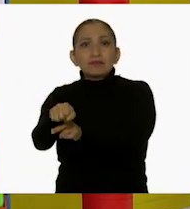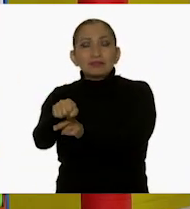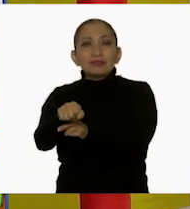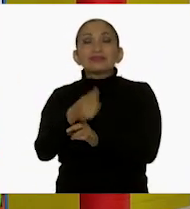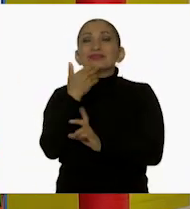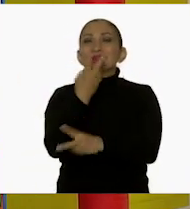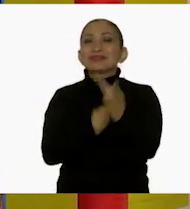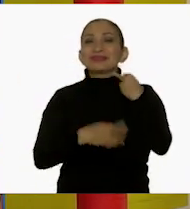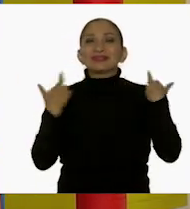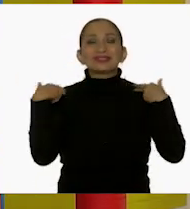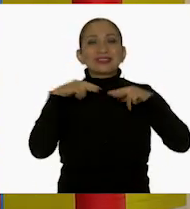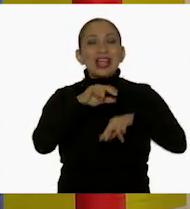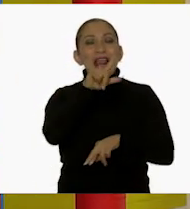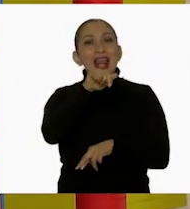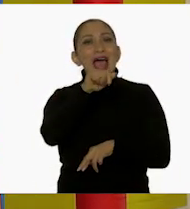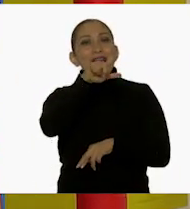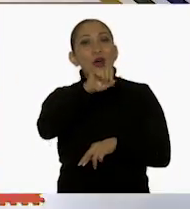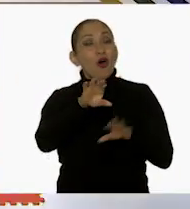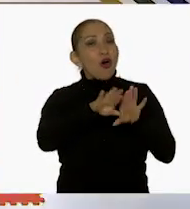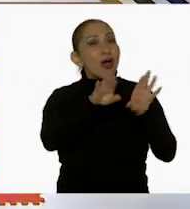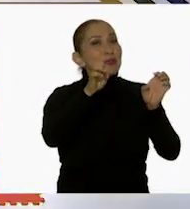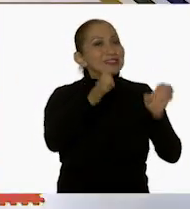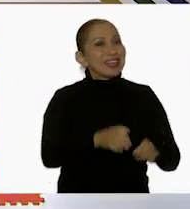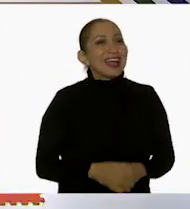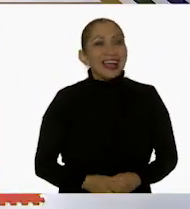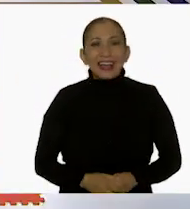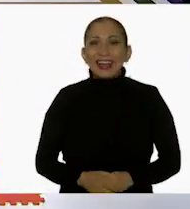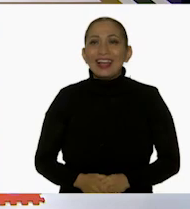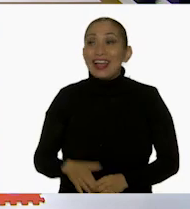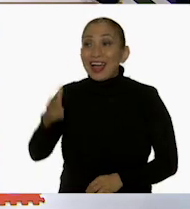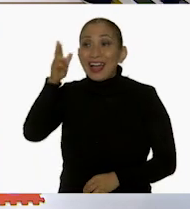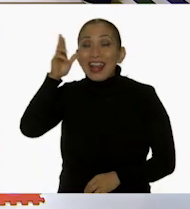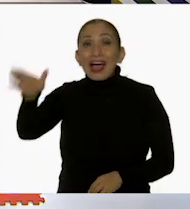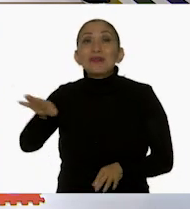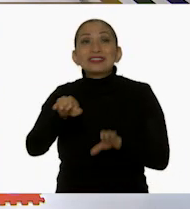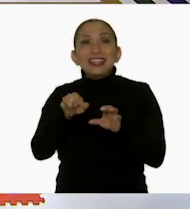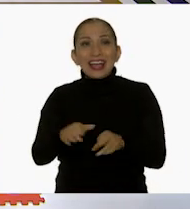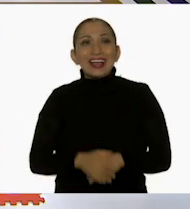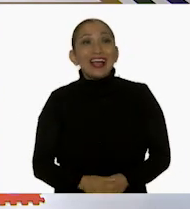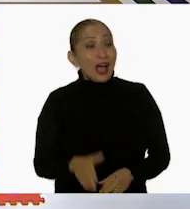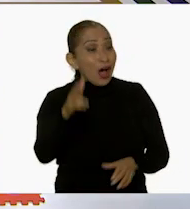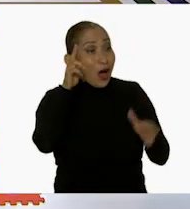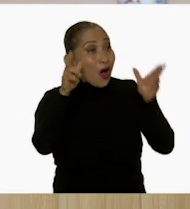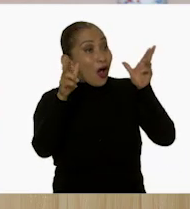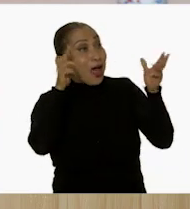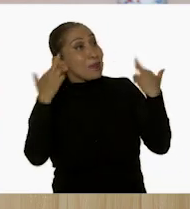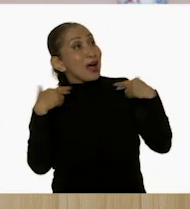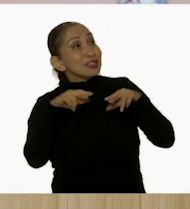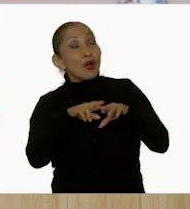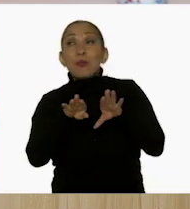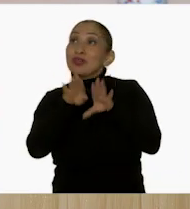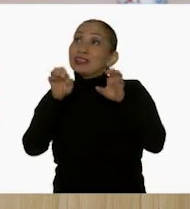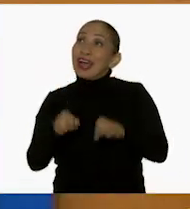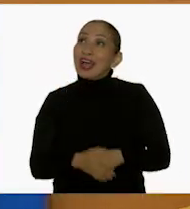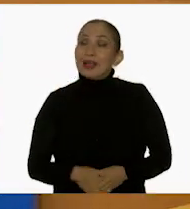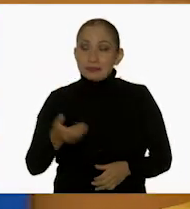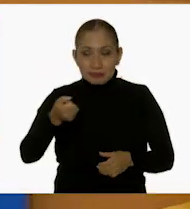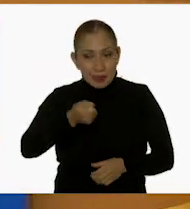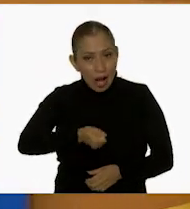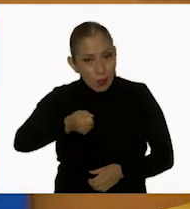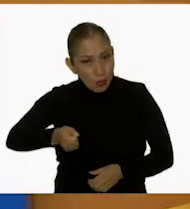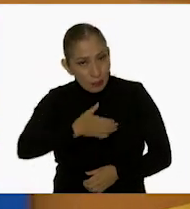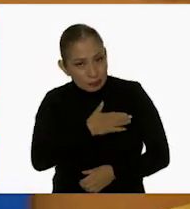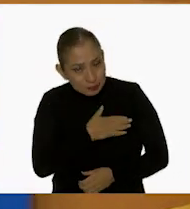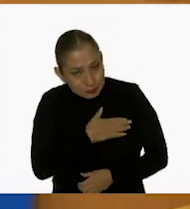al Maestro Lalo. Hola, Maestro. ¿Cómo estás? Hola, ¿cómo se encuentran? Hola, Maestro. ¿Cómo estás? Último. Los saludo con el